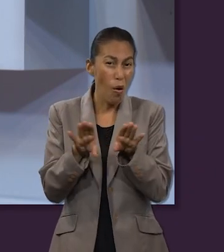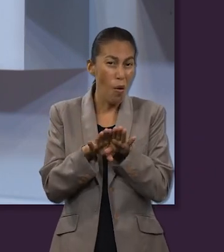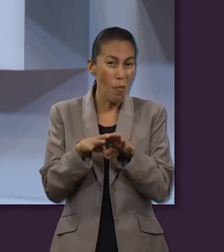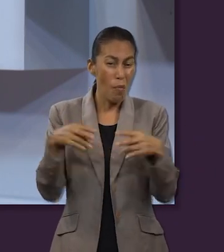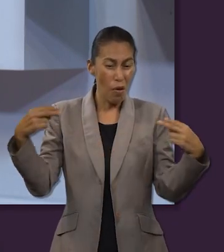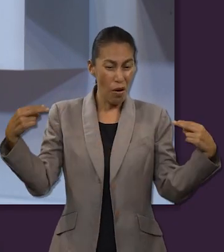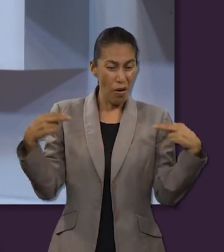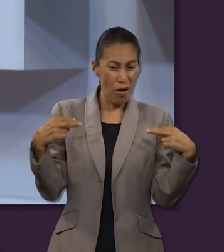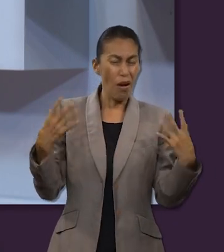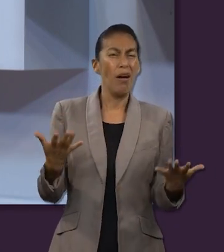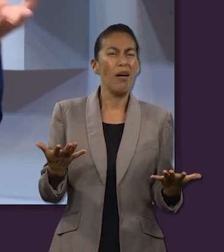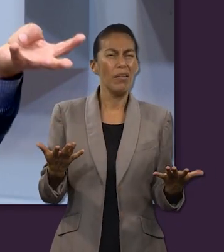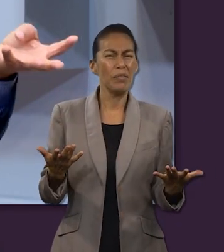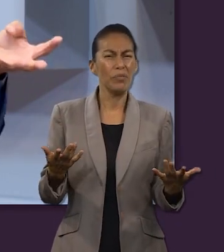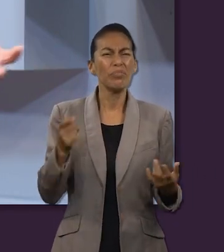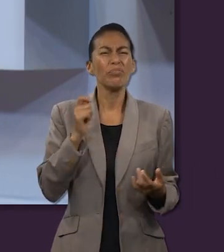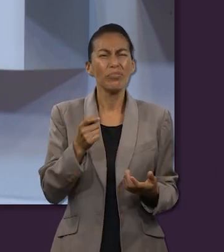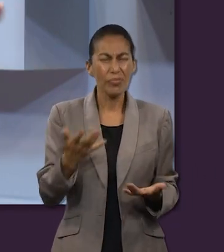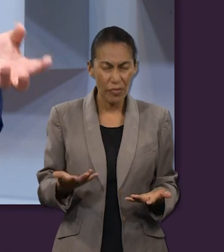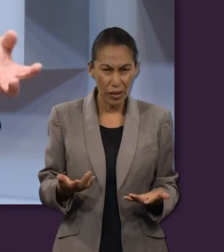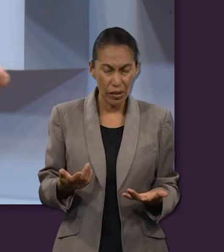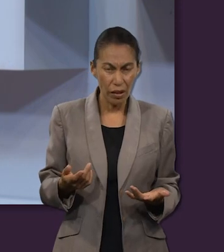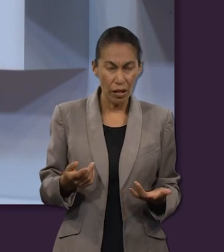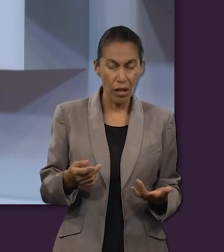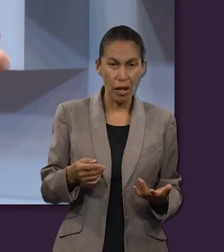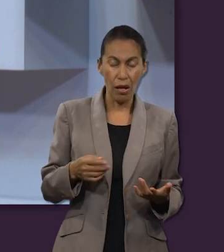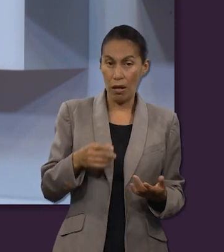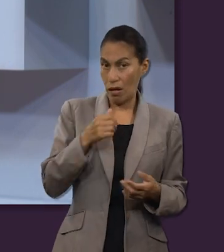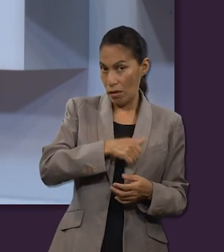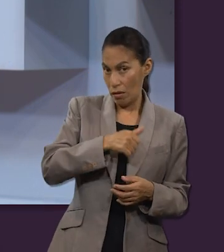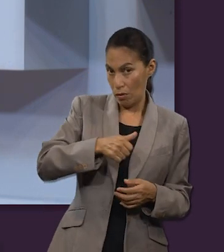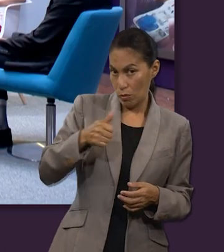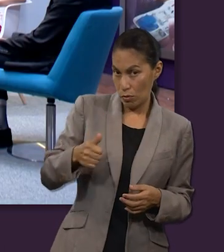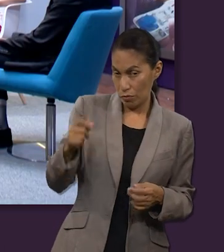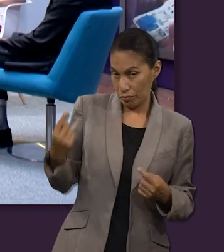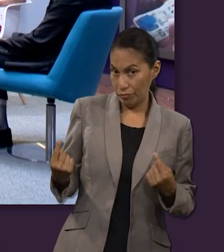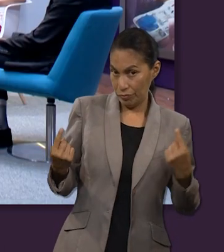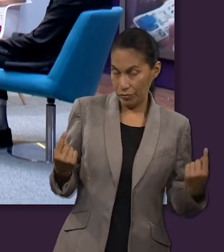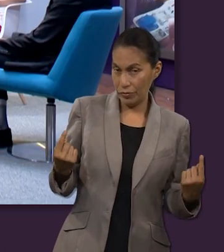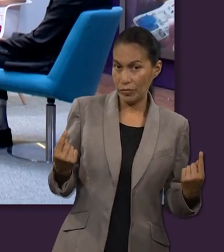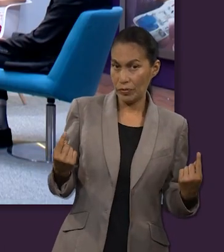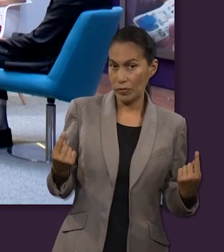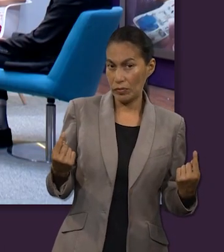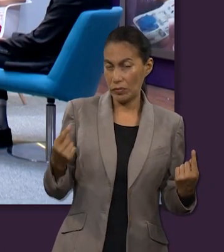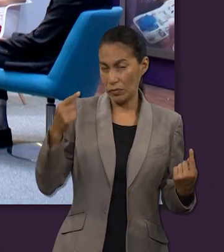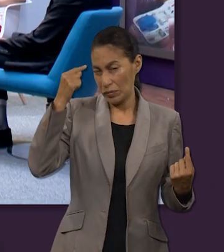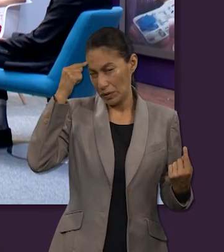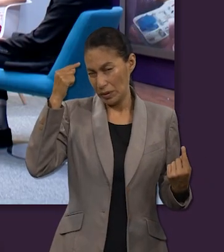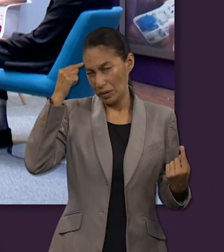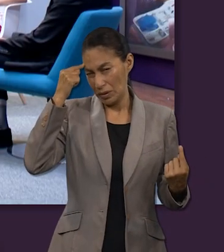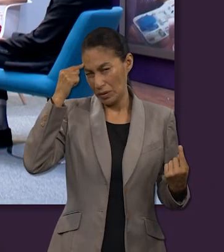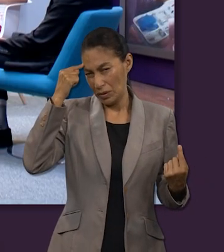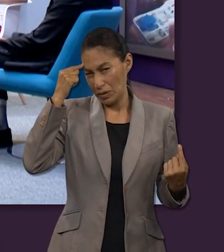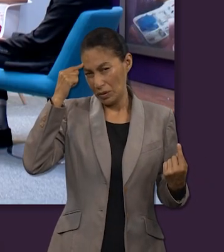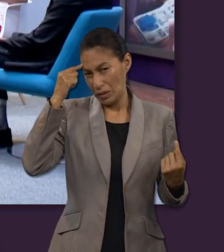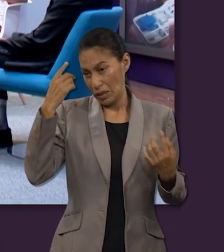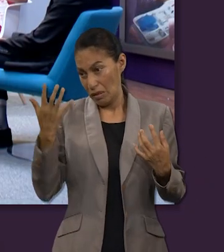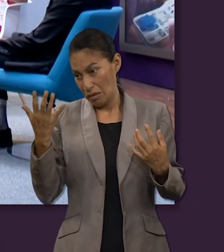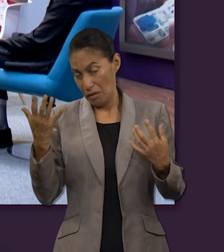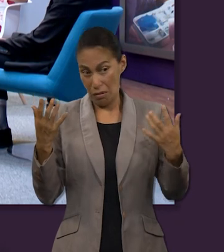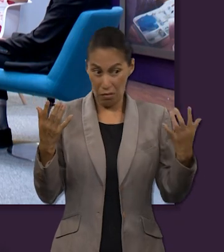perspectiva en cómo mirar hacia esa cruz y esa misma perspectiva, esas mismas